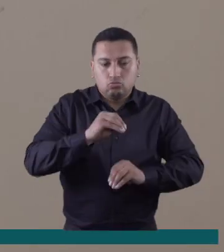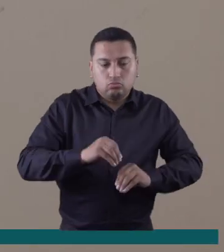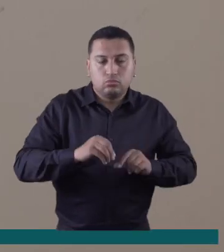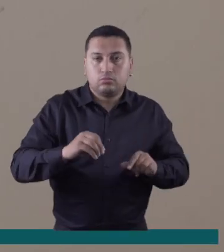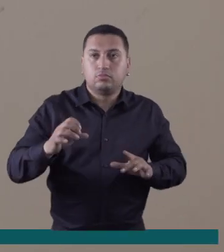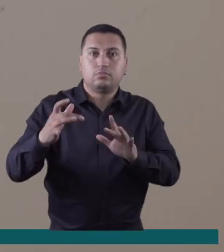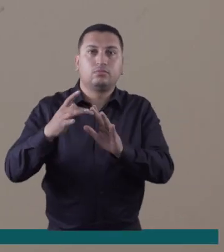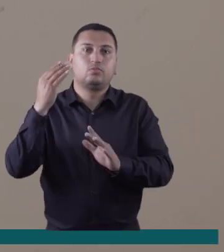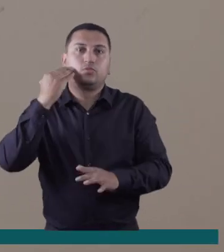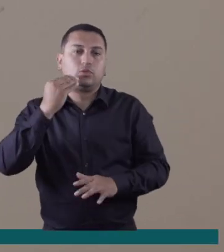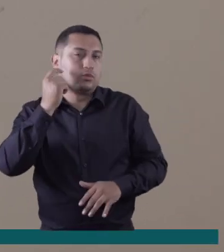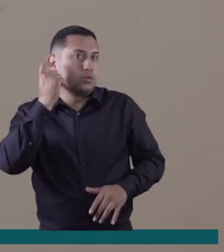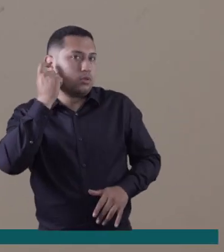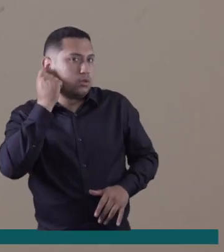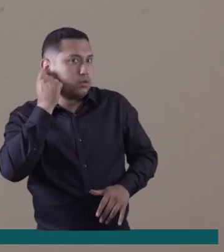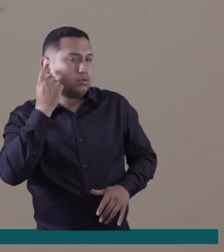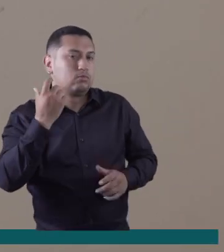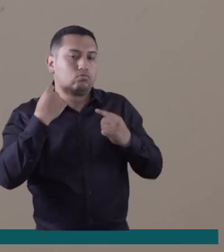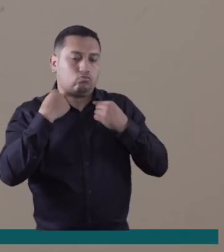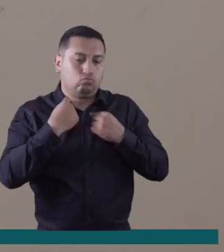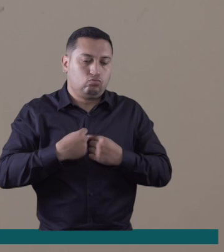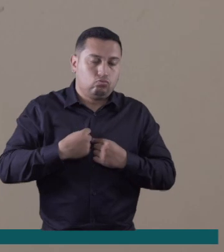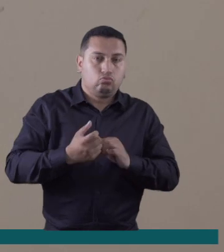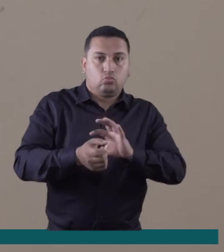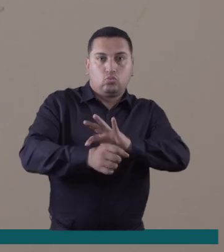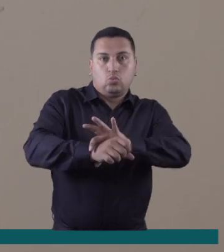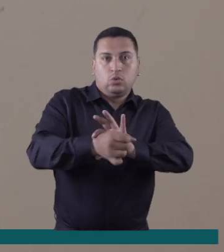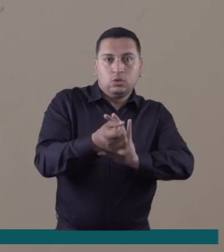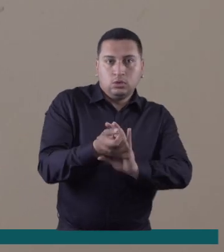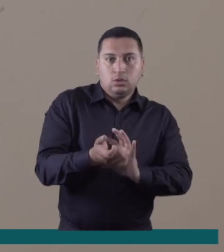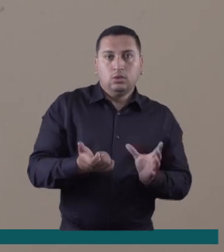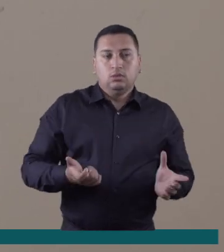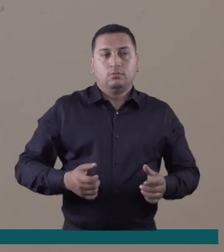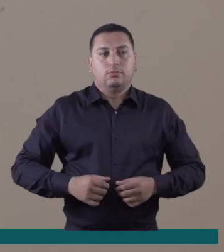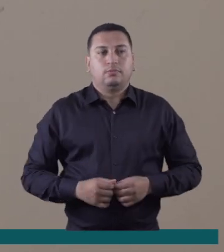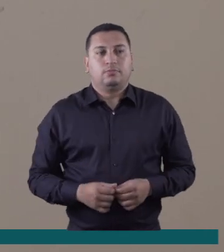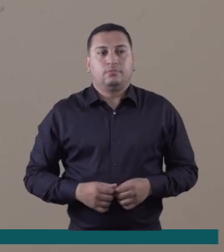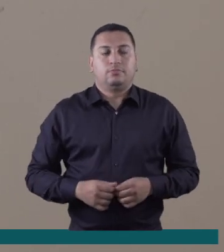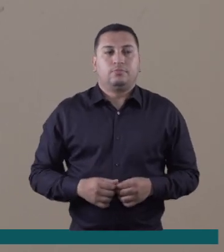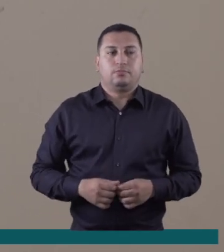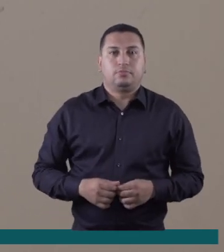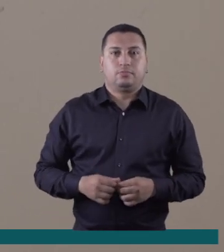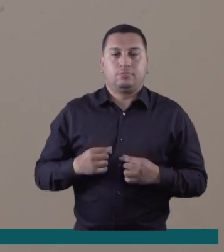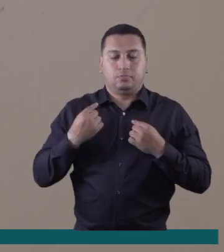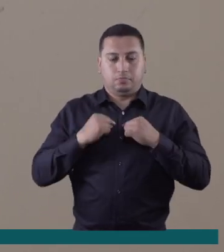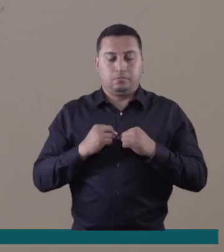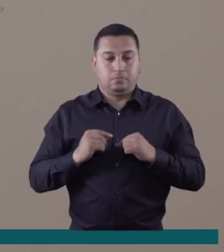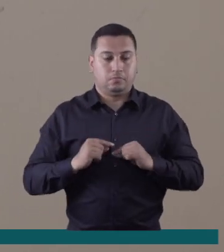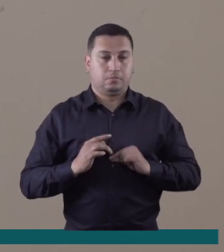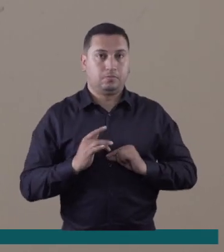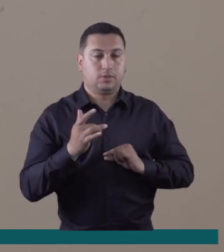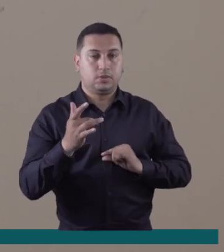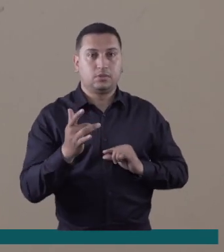Elaboró accesorios para mujer como aretes, collares, pulseras,